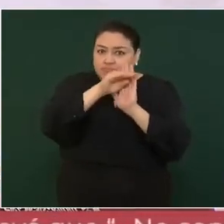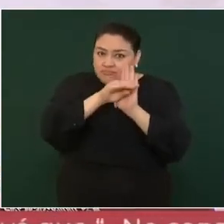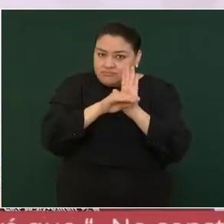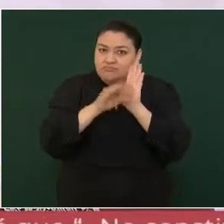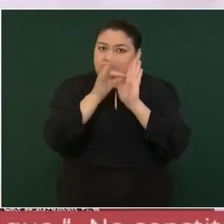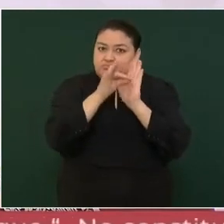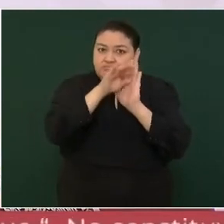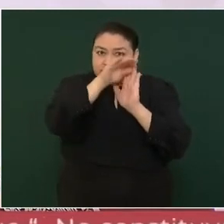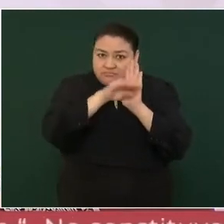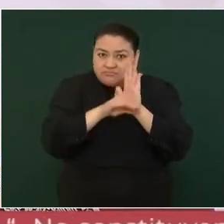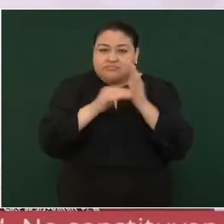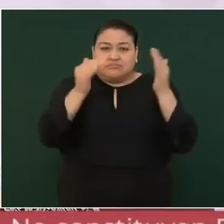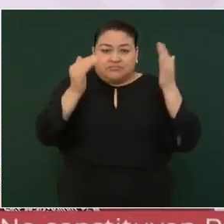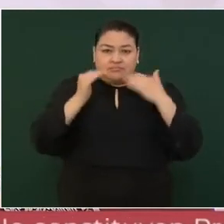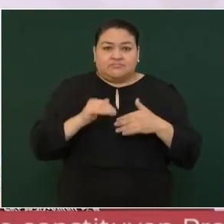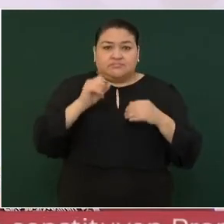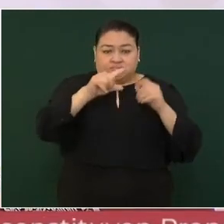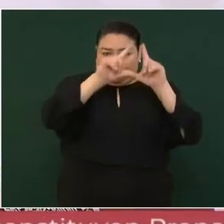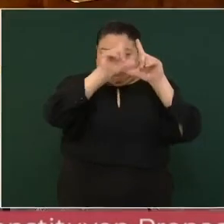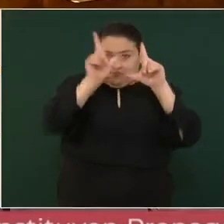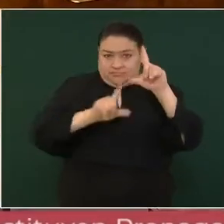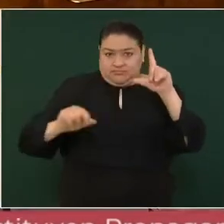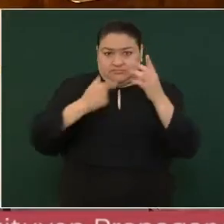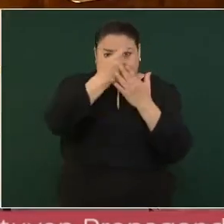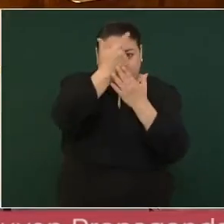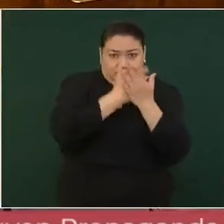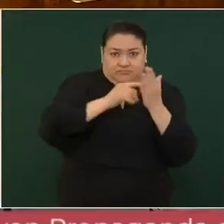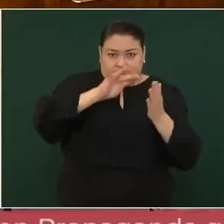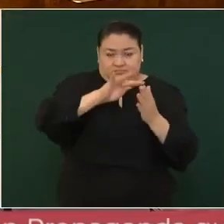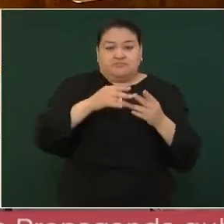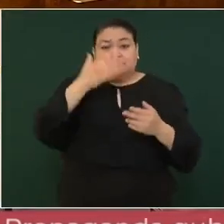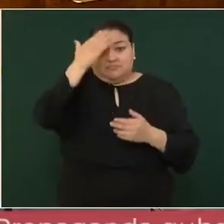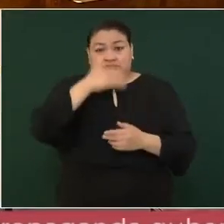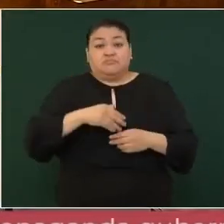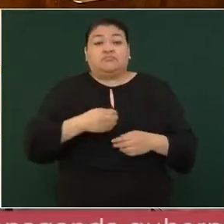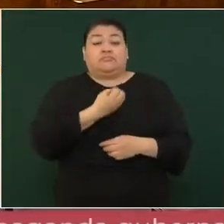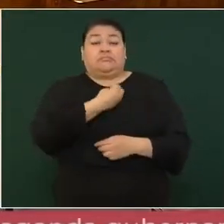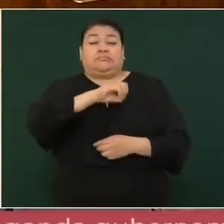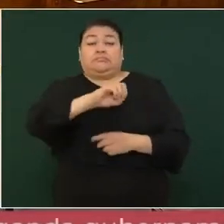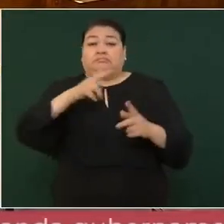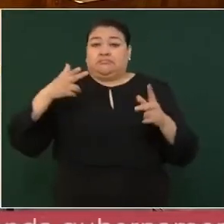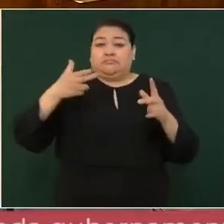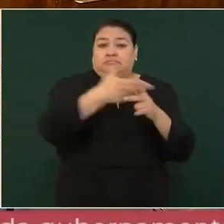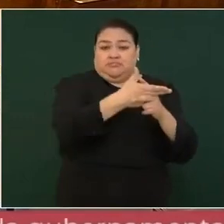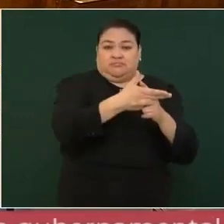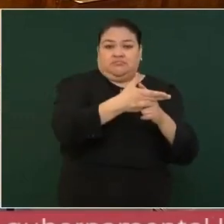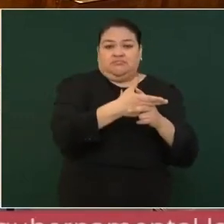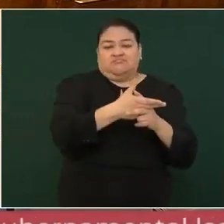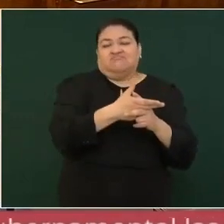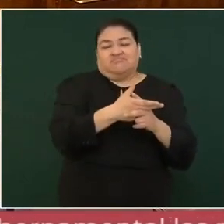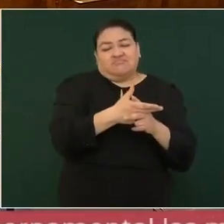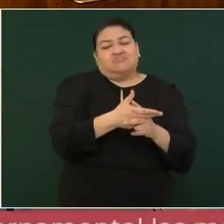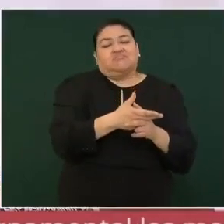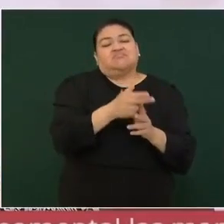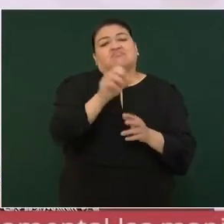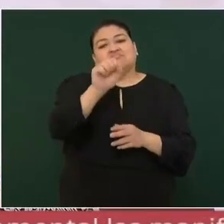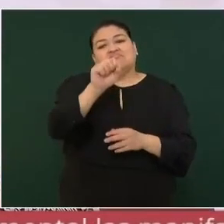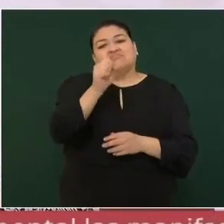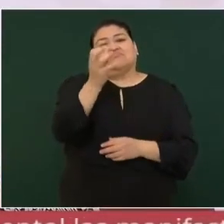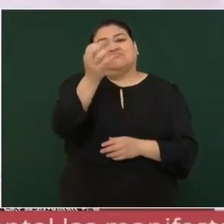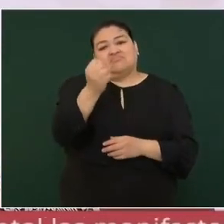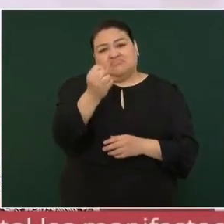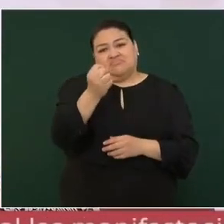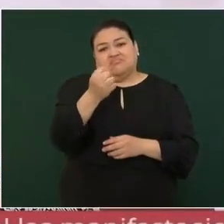el 19 lugar a nivel nacional. En homicidios dolosos, 69 homicidios en el Estado en